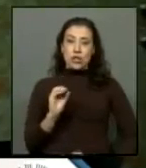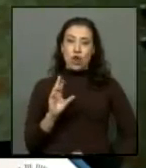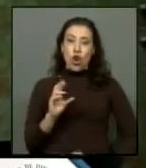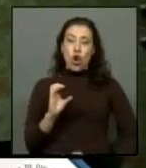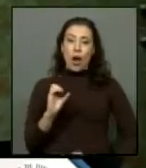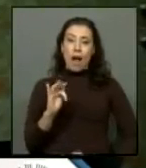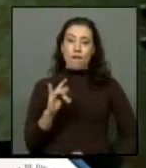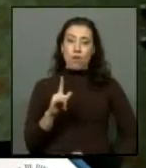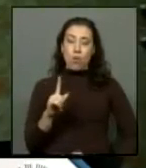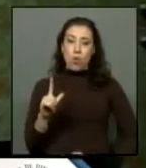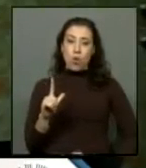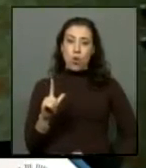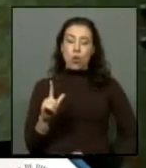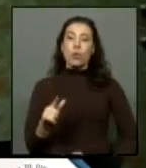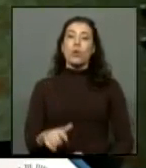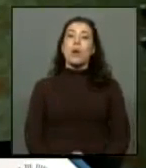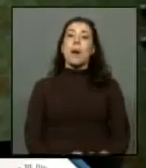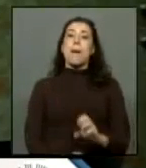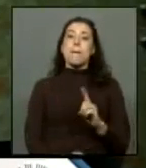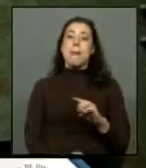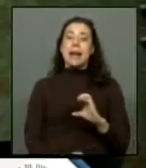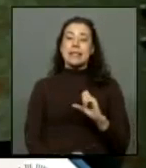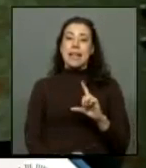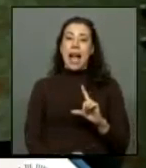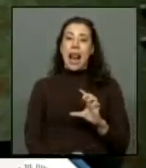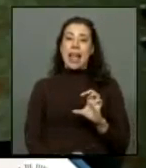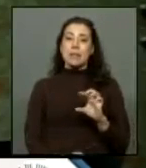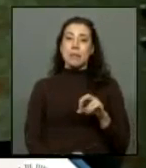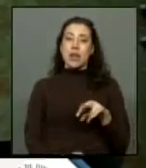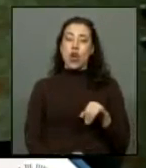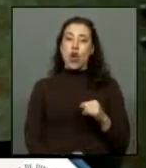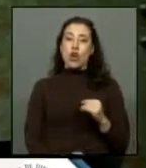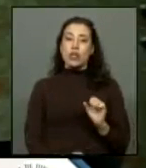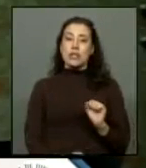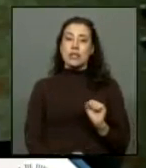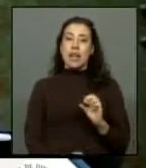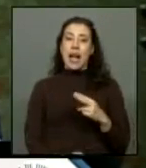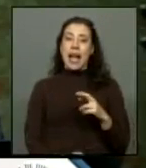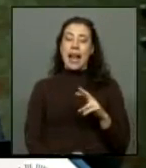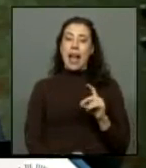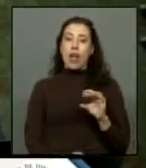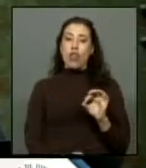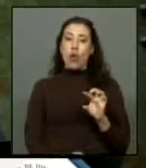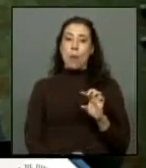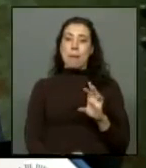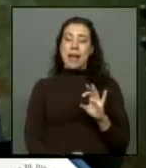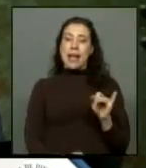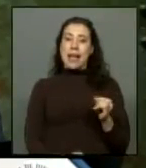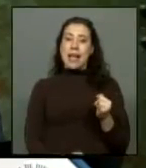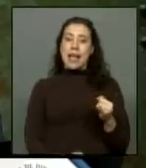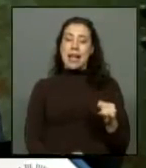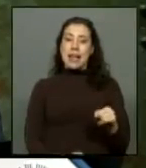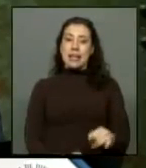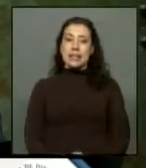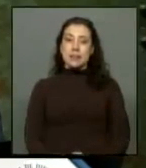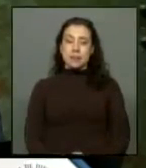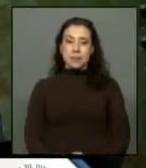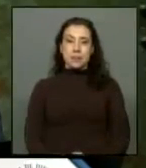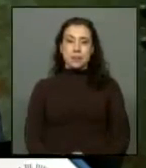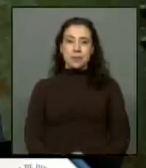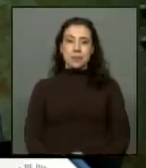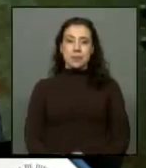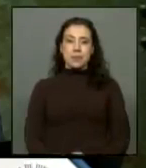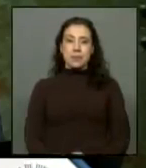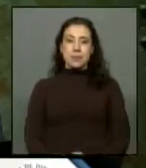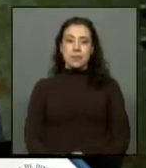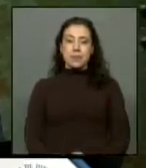Rocaful la diputada Denise Pascal don Fidel Espinosa la diputada Marcela Hernando y don José Pérez en el cual se